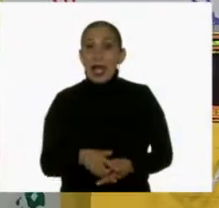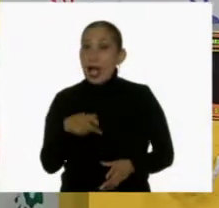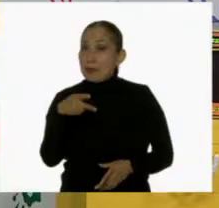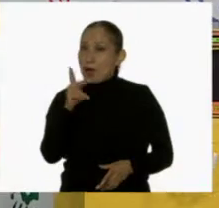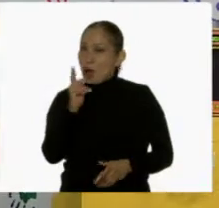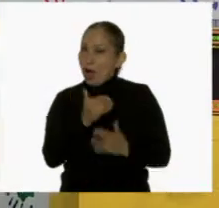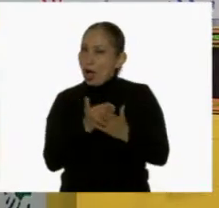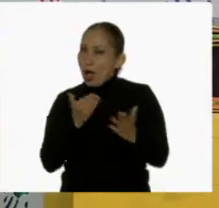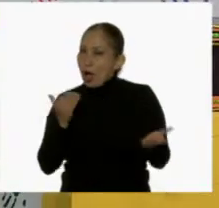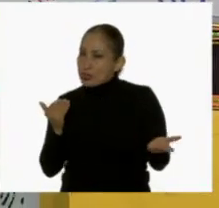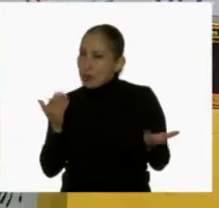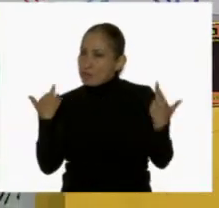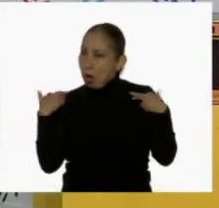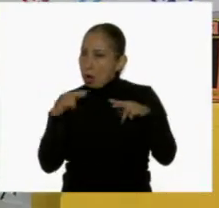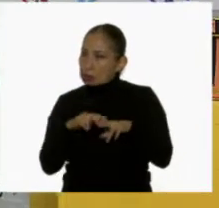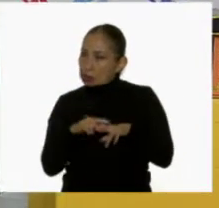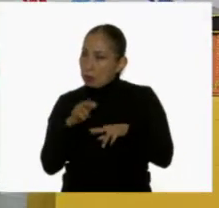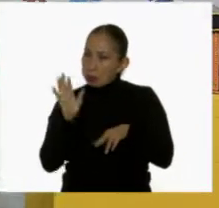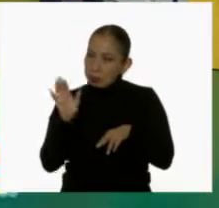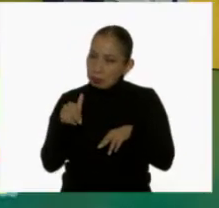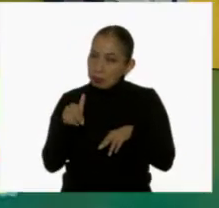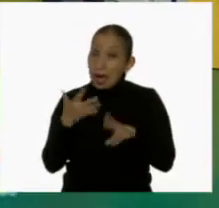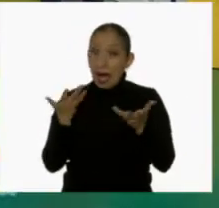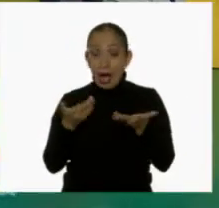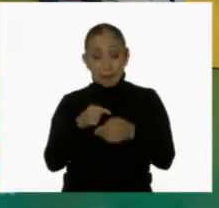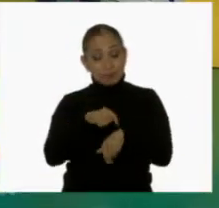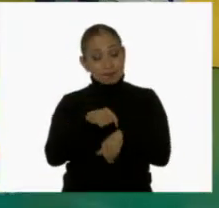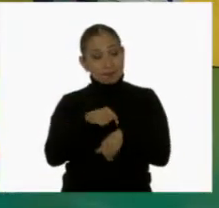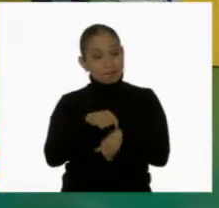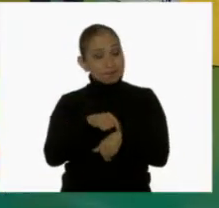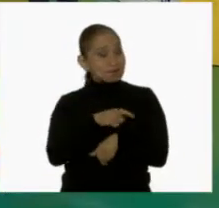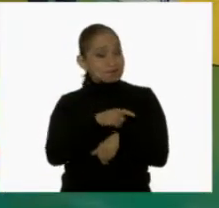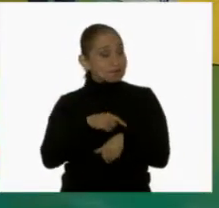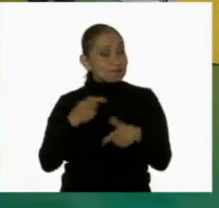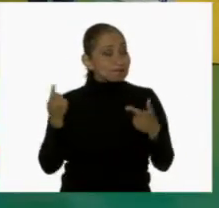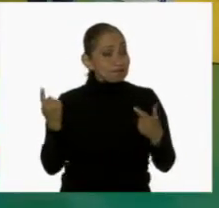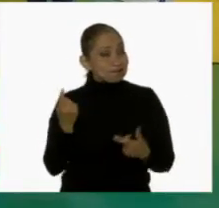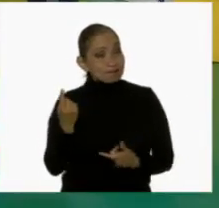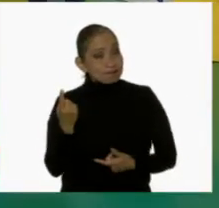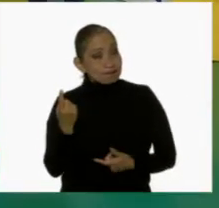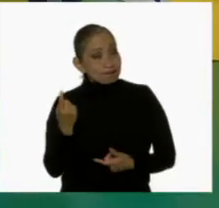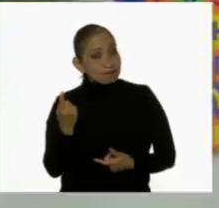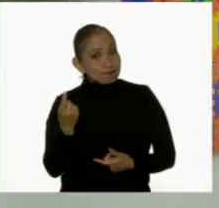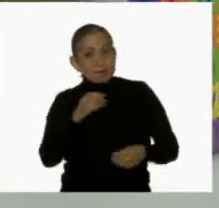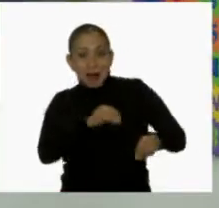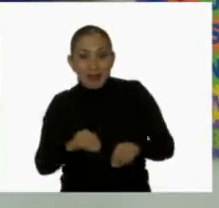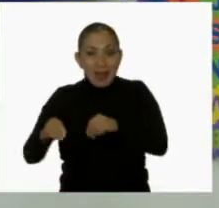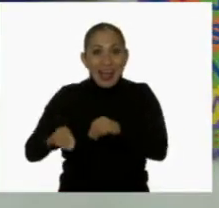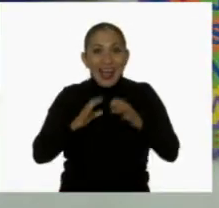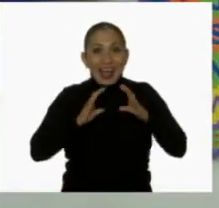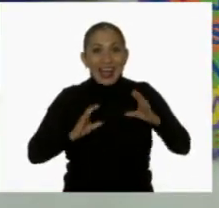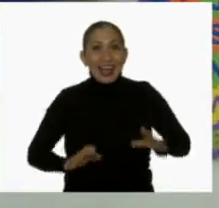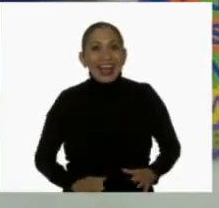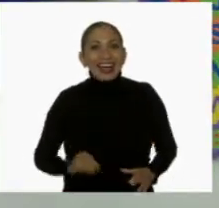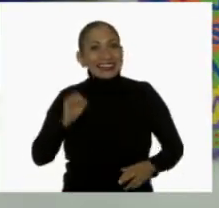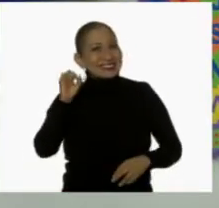Pero antes, maestro Gustavo, ha llegado el momento de... ¡Movernos!